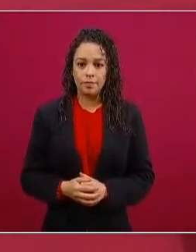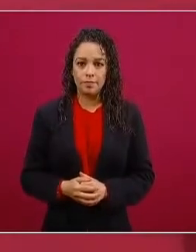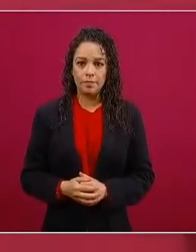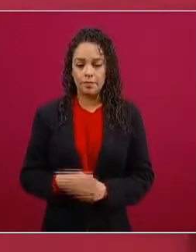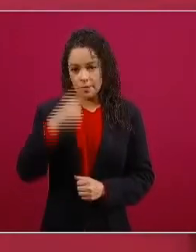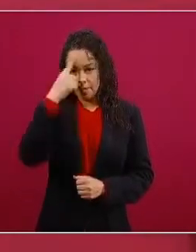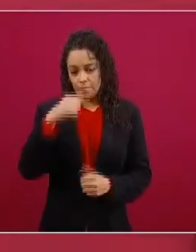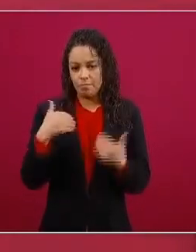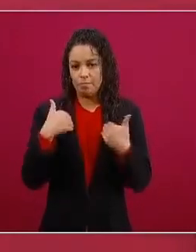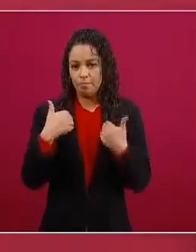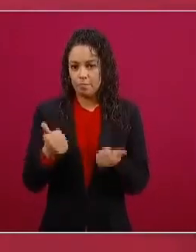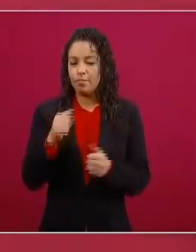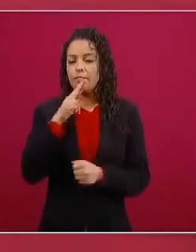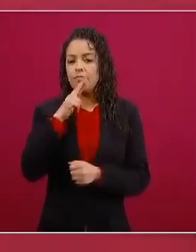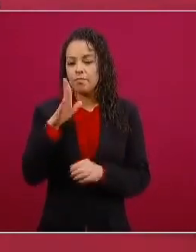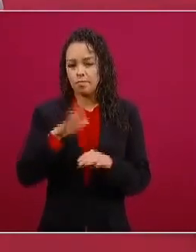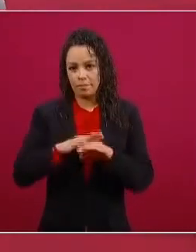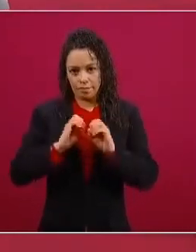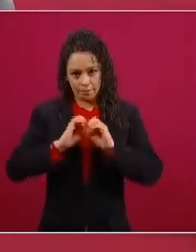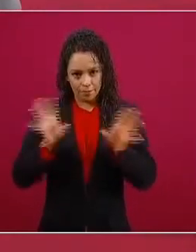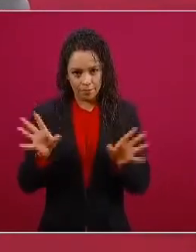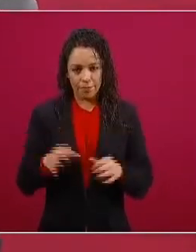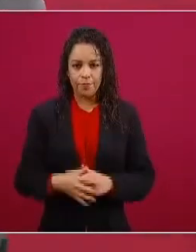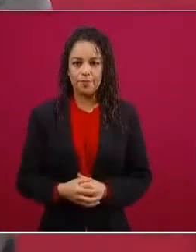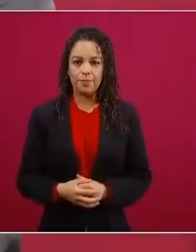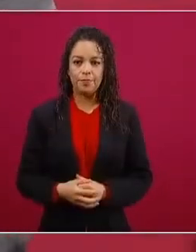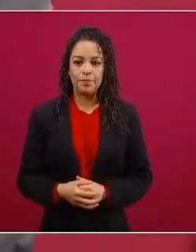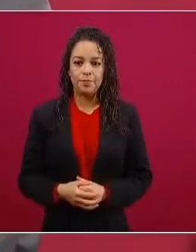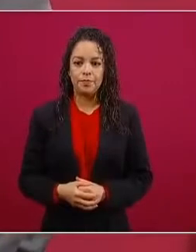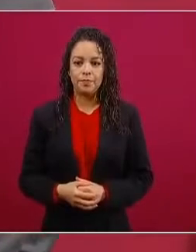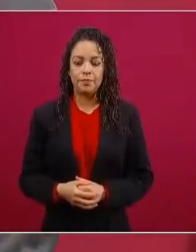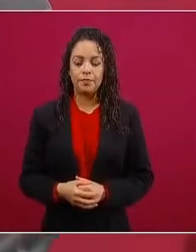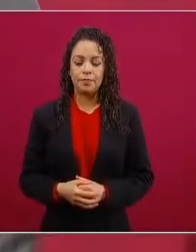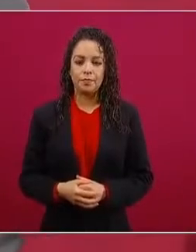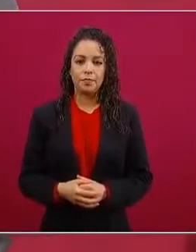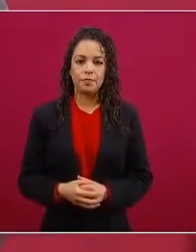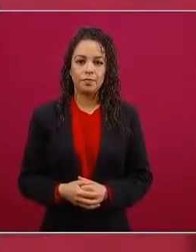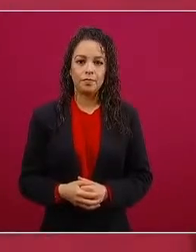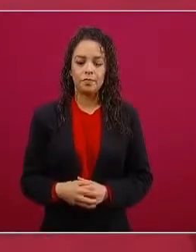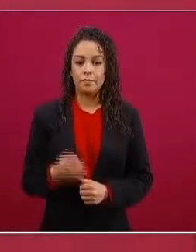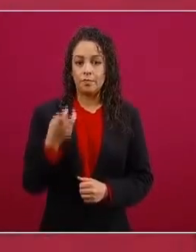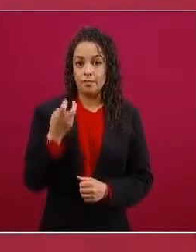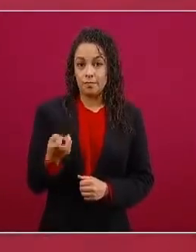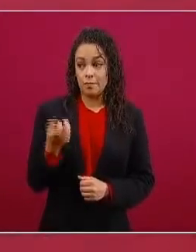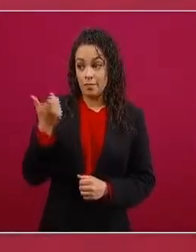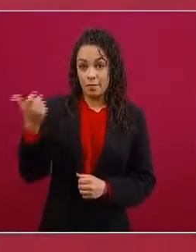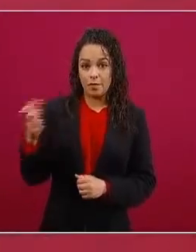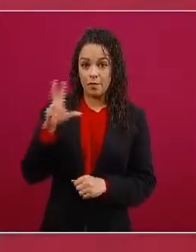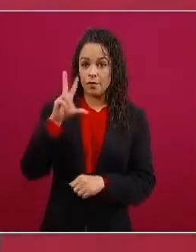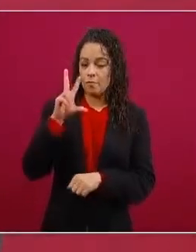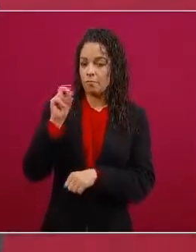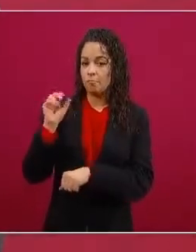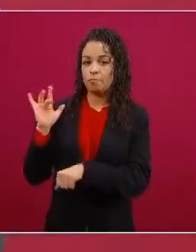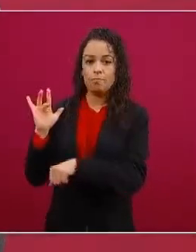claridad, y no disponer de esos recursos